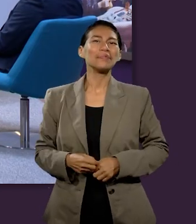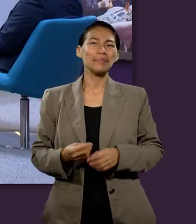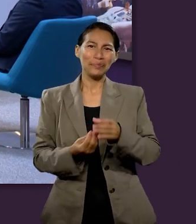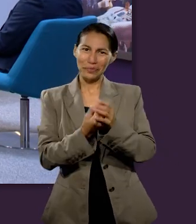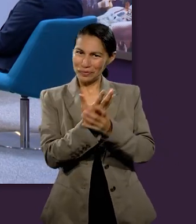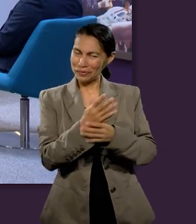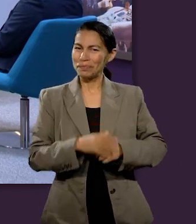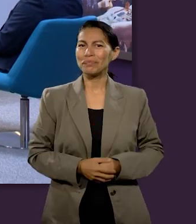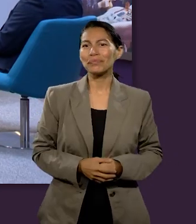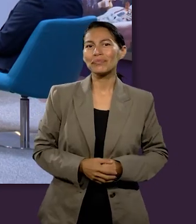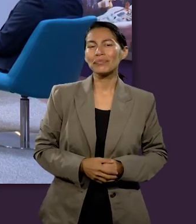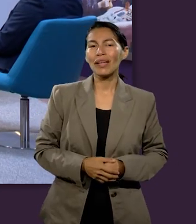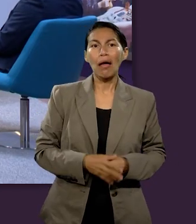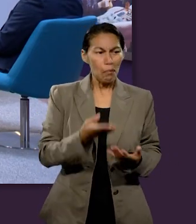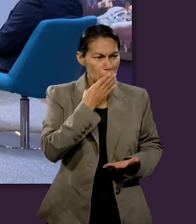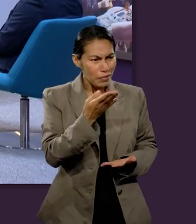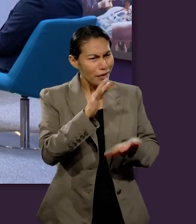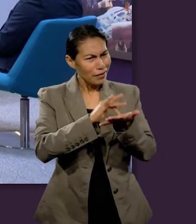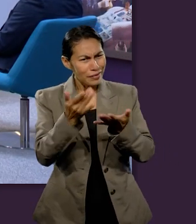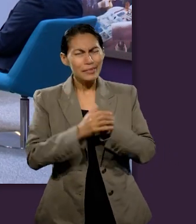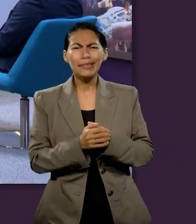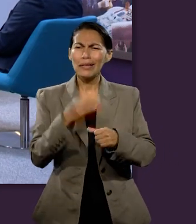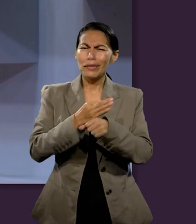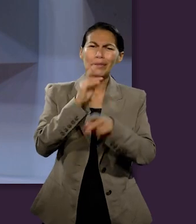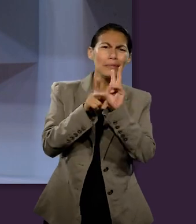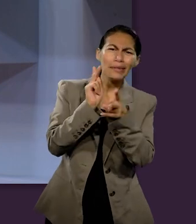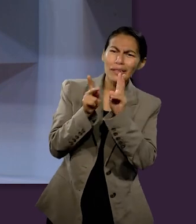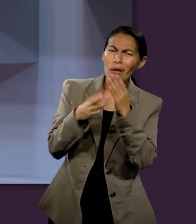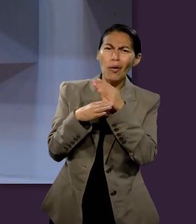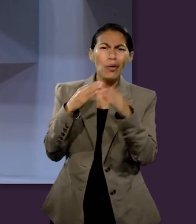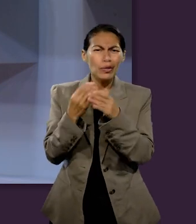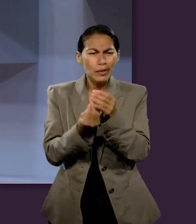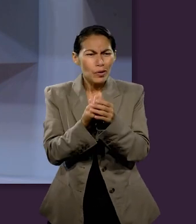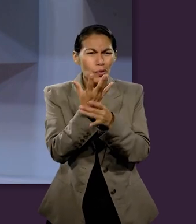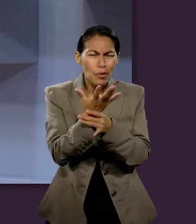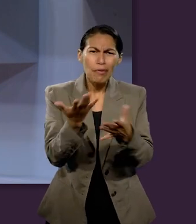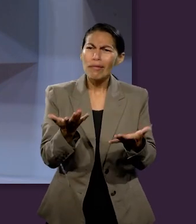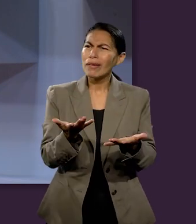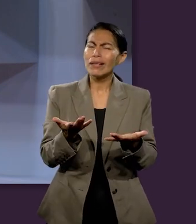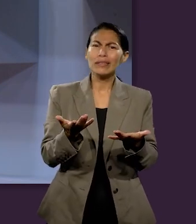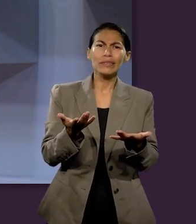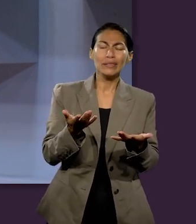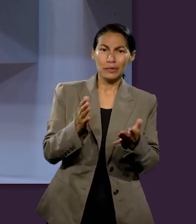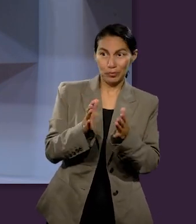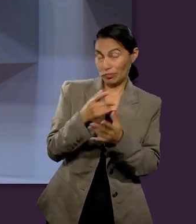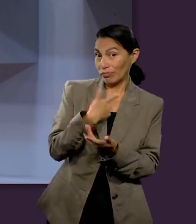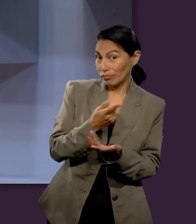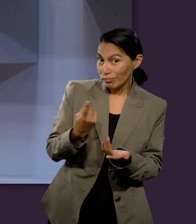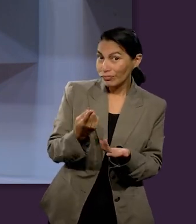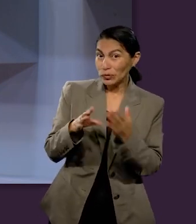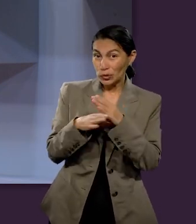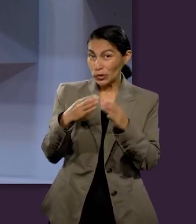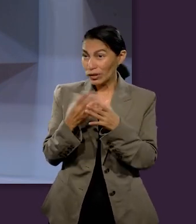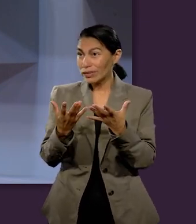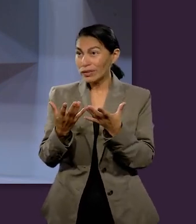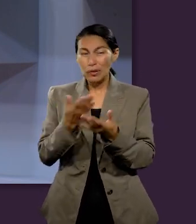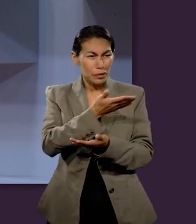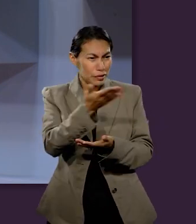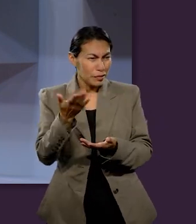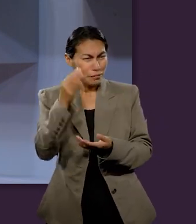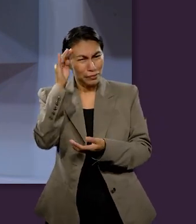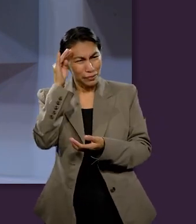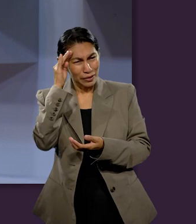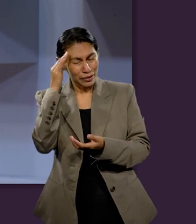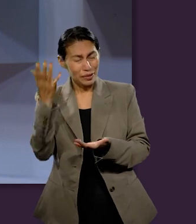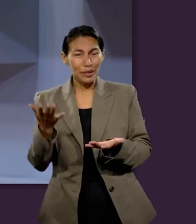Muchas gracias. ¿Saben? Ahora que estamos hablando de cosas nuevas, que está todo este ambiente en el